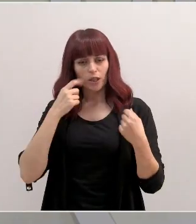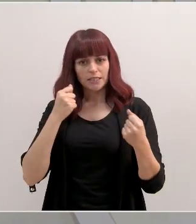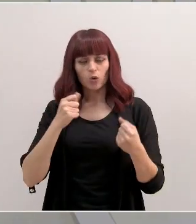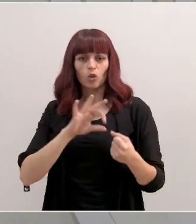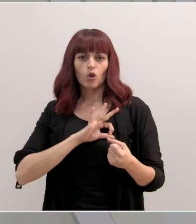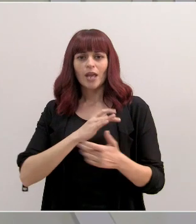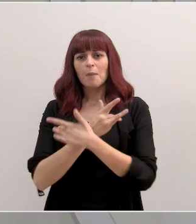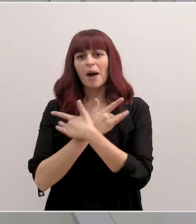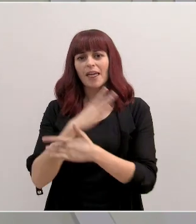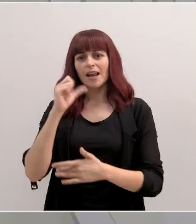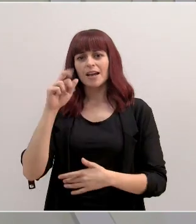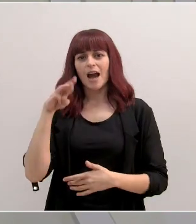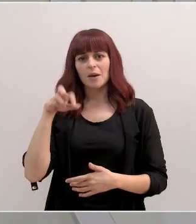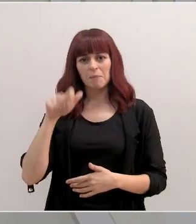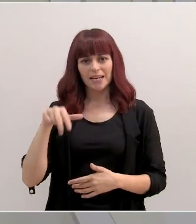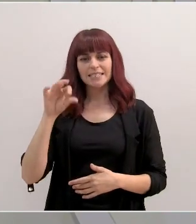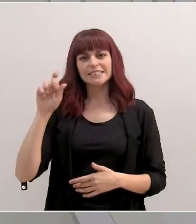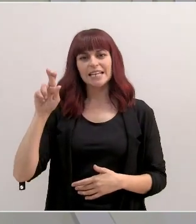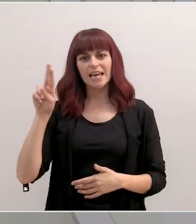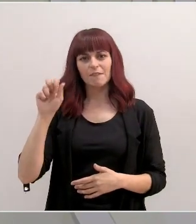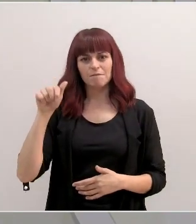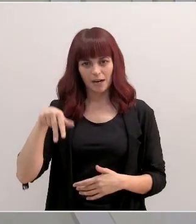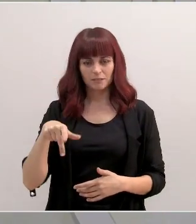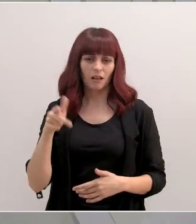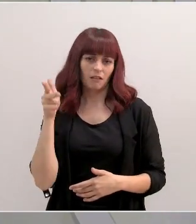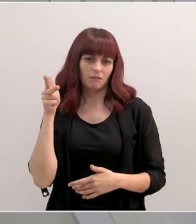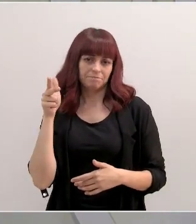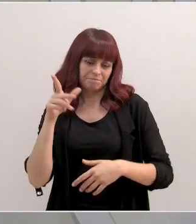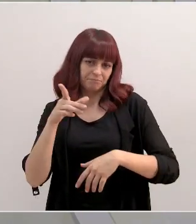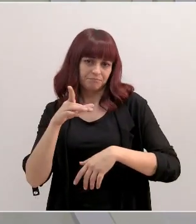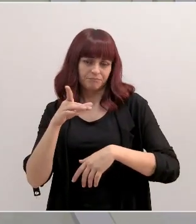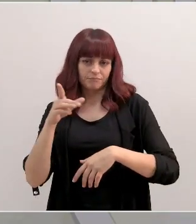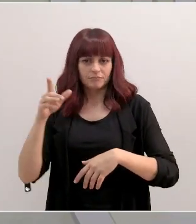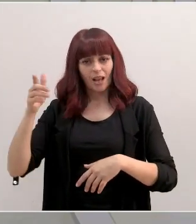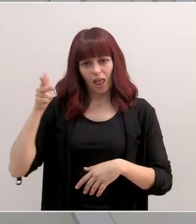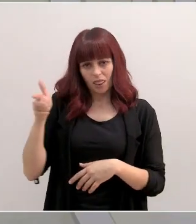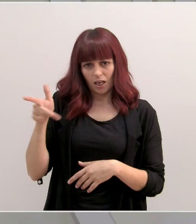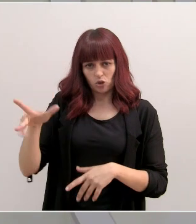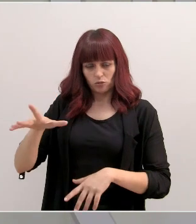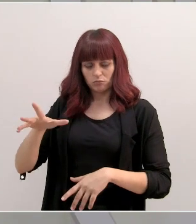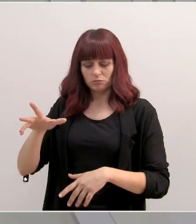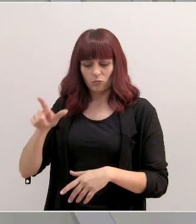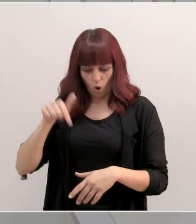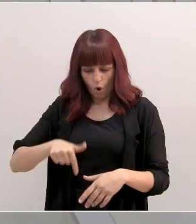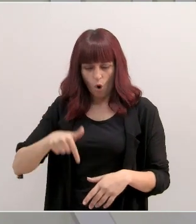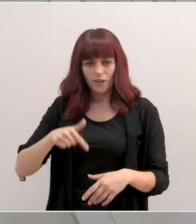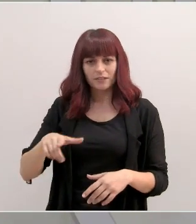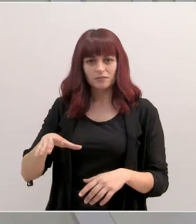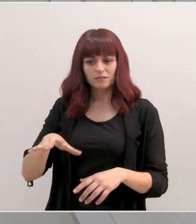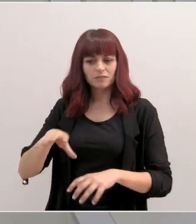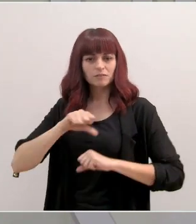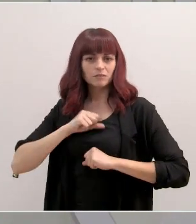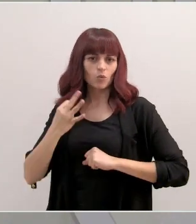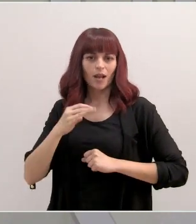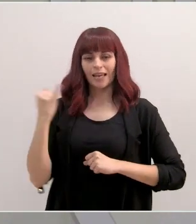doña María del Carmen, Riobó Serván, licenciada en Derecho por la Universidad Complutense de Madrid y que, hasta hoy, ocupaba la